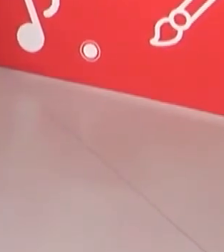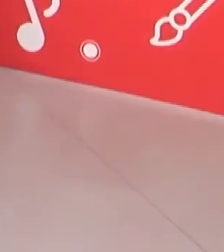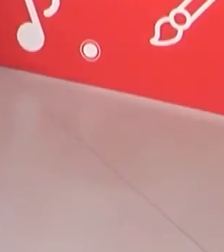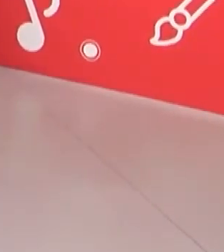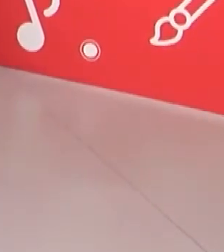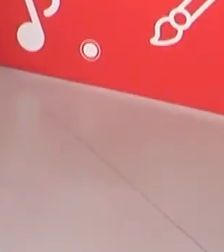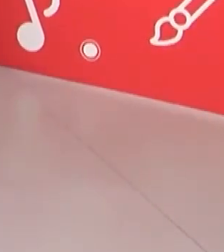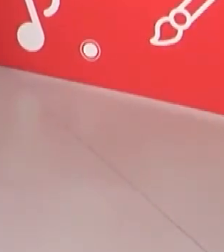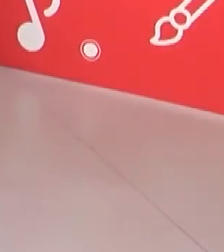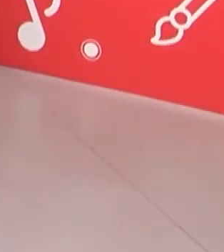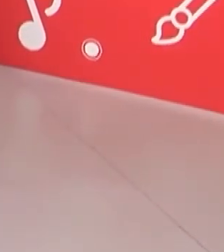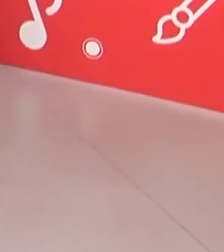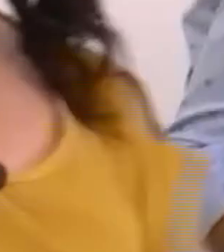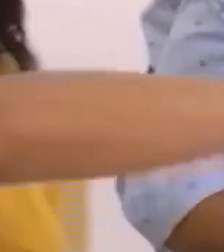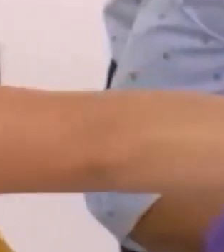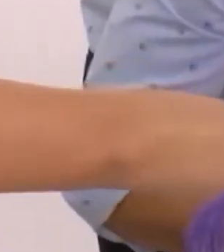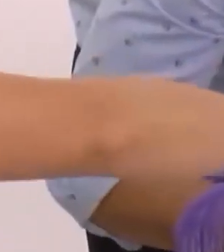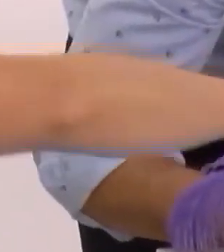¡Listos?